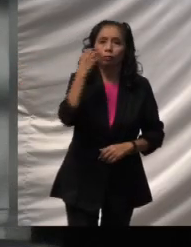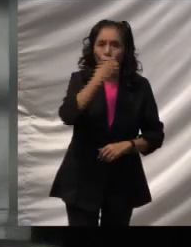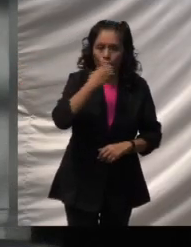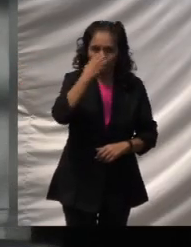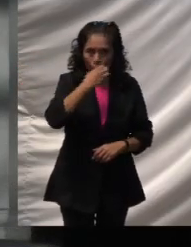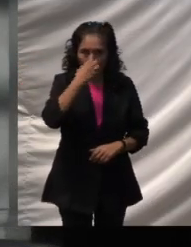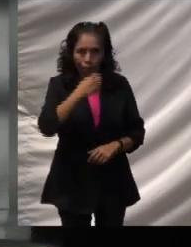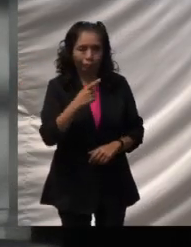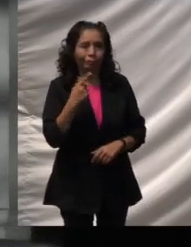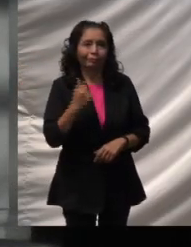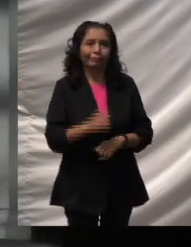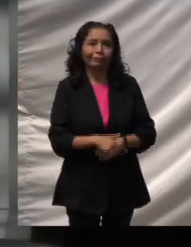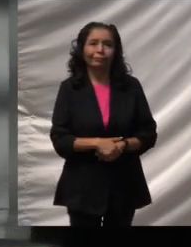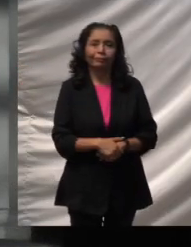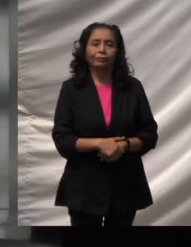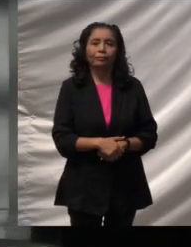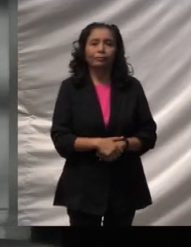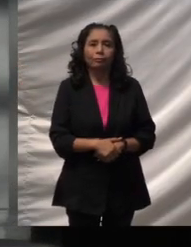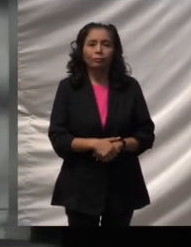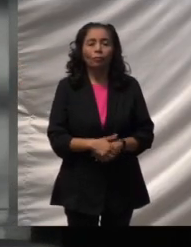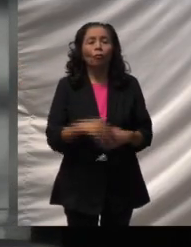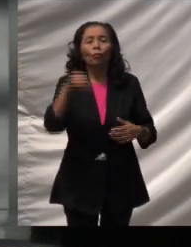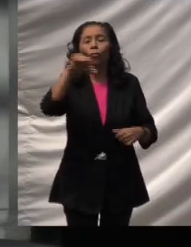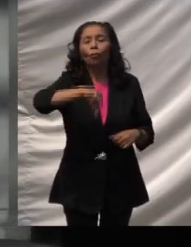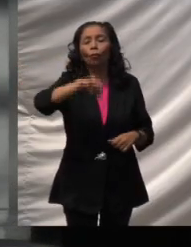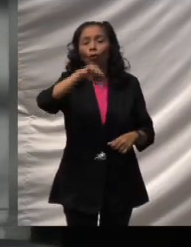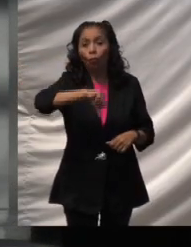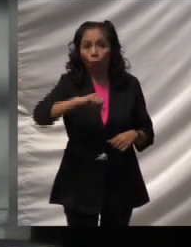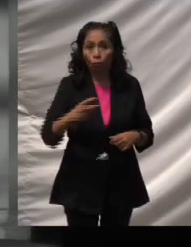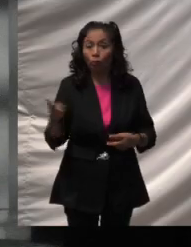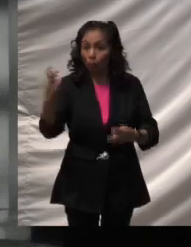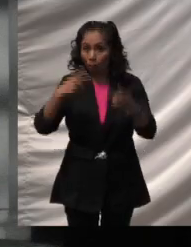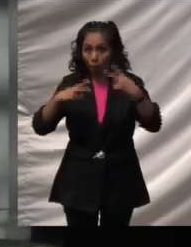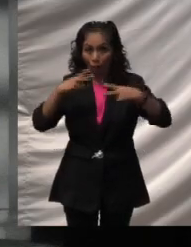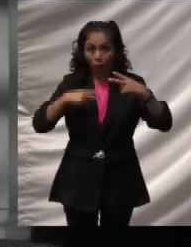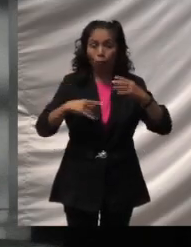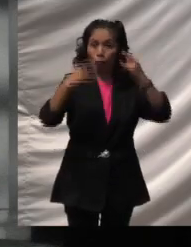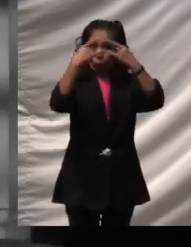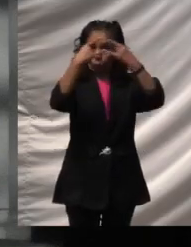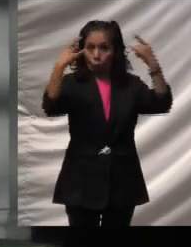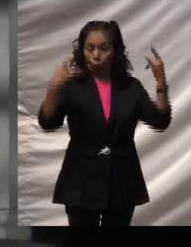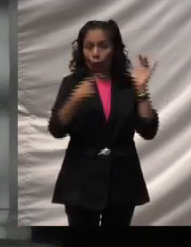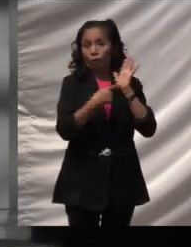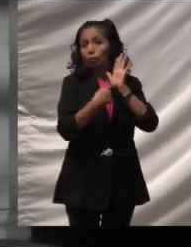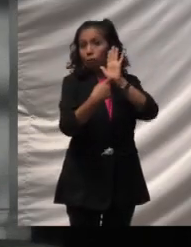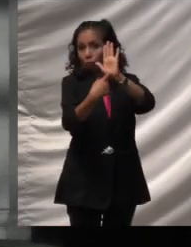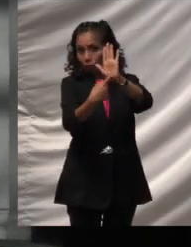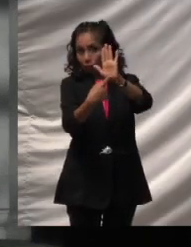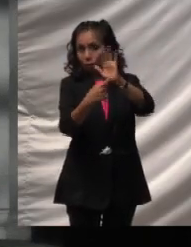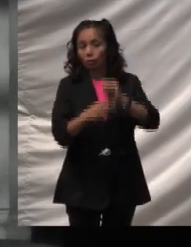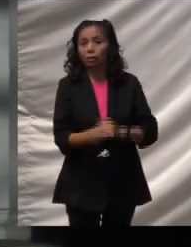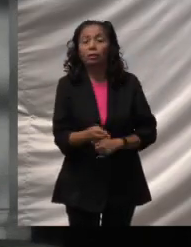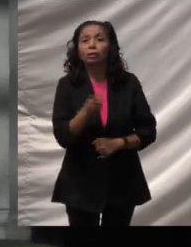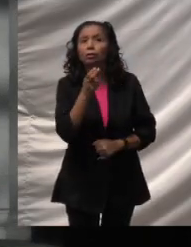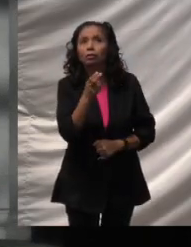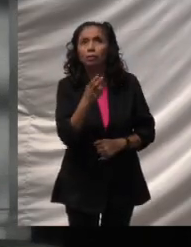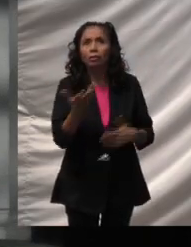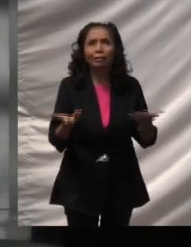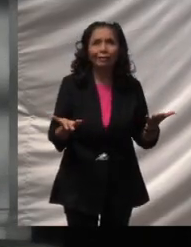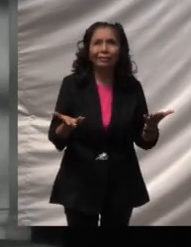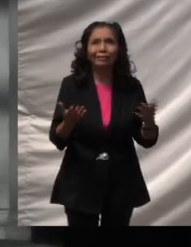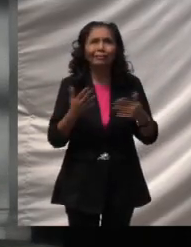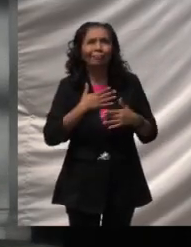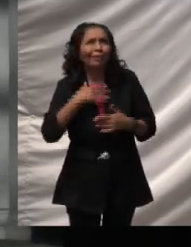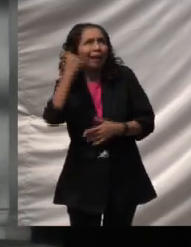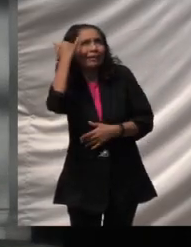Plantel Villas del Sol. Y hoy vengo a exponer mi cuento, que es un mito que